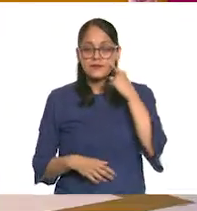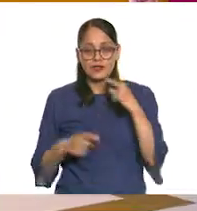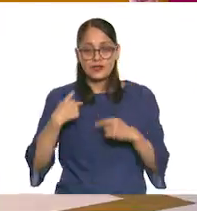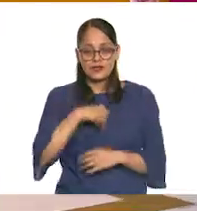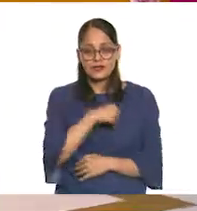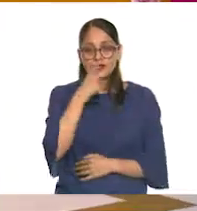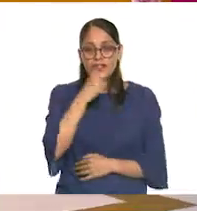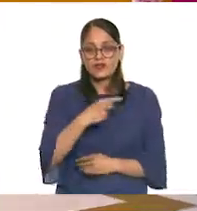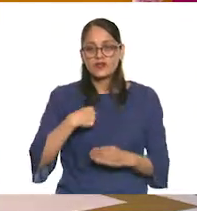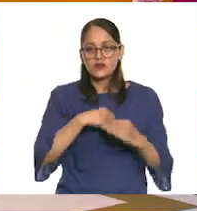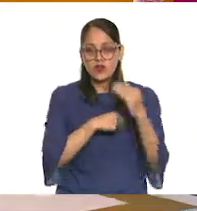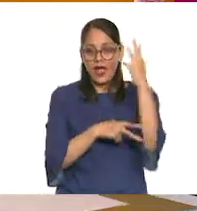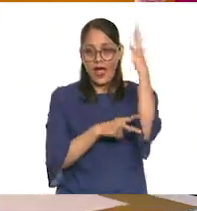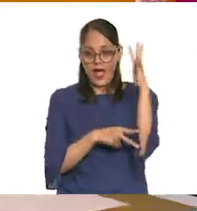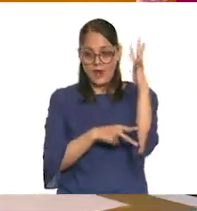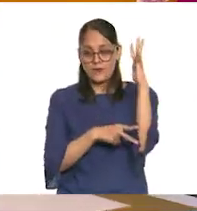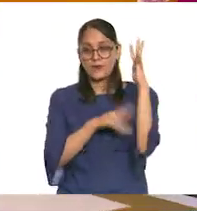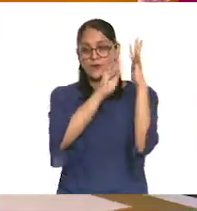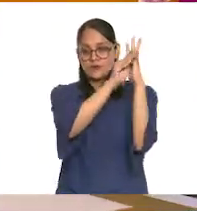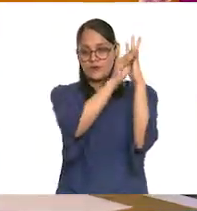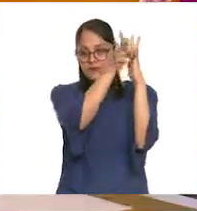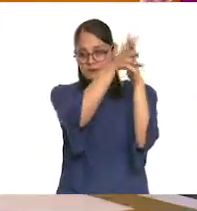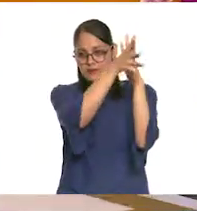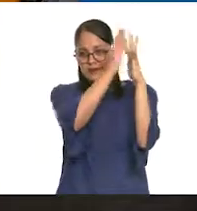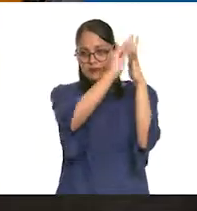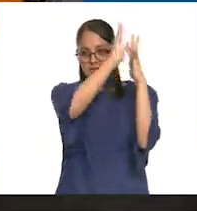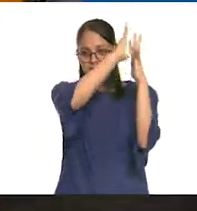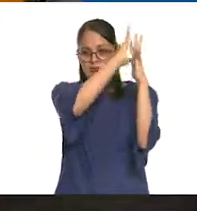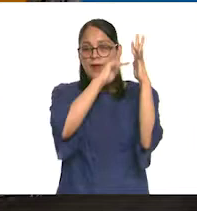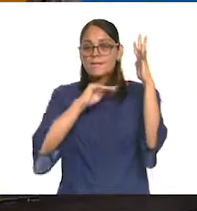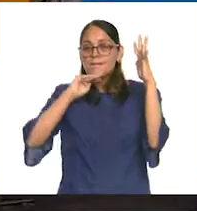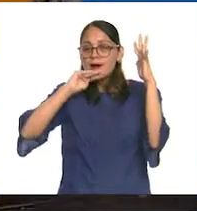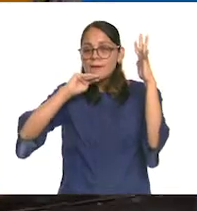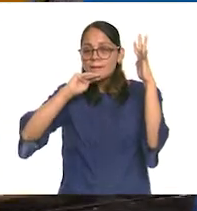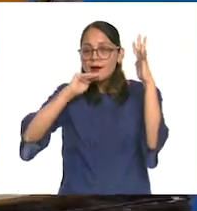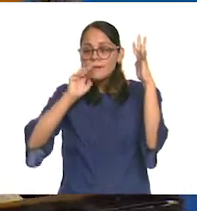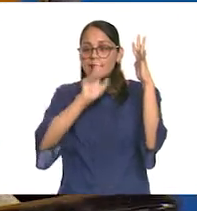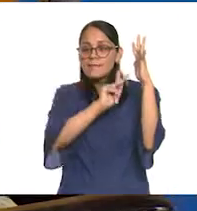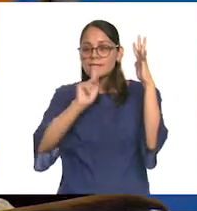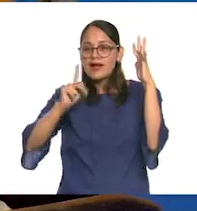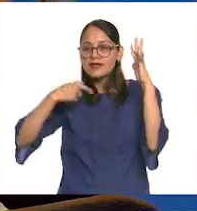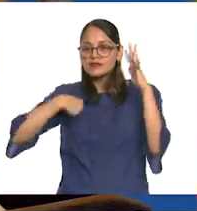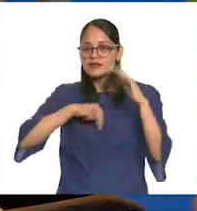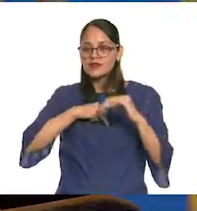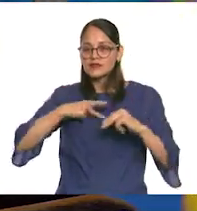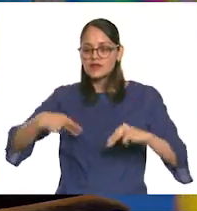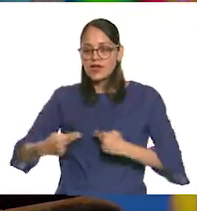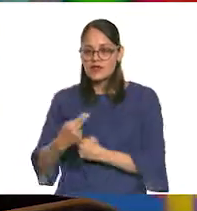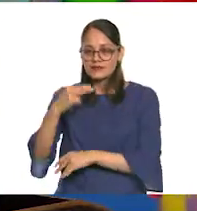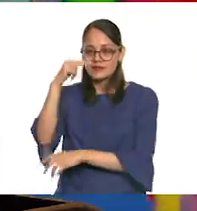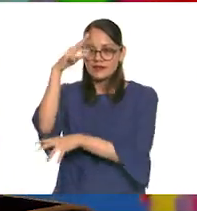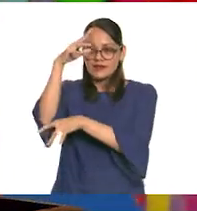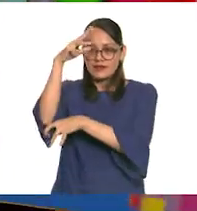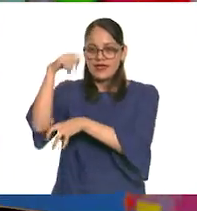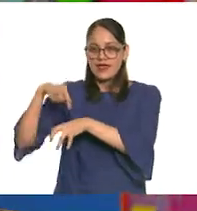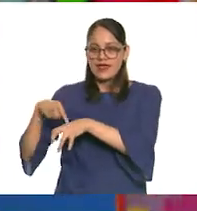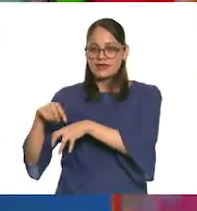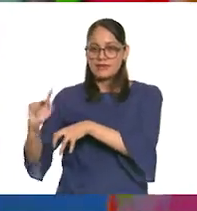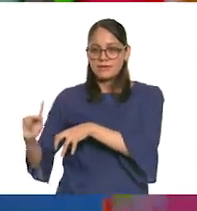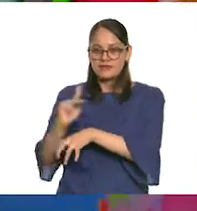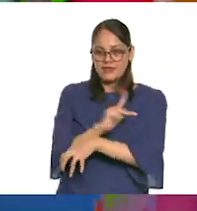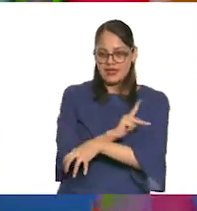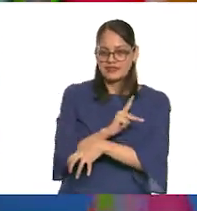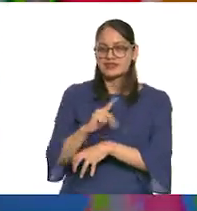dijimos que íbamos a utilizar un árbol porque nuestra mamá son nuestras raíces. Y a partir de ahí se desprenderán